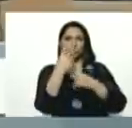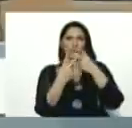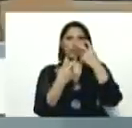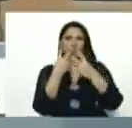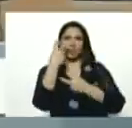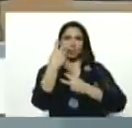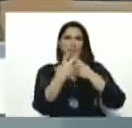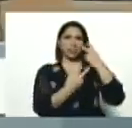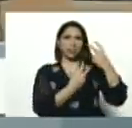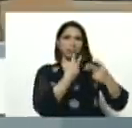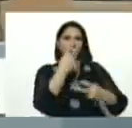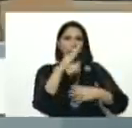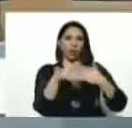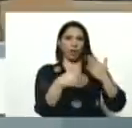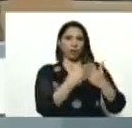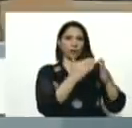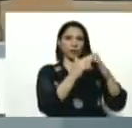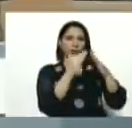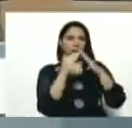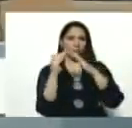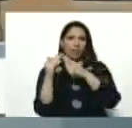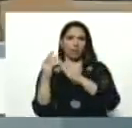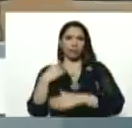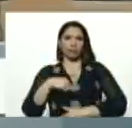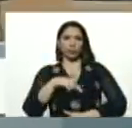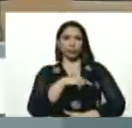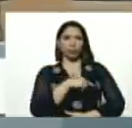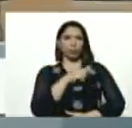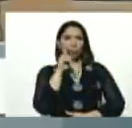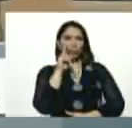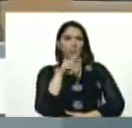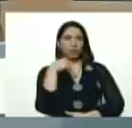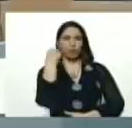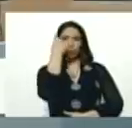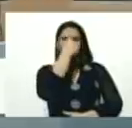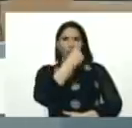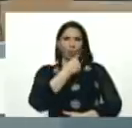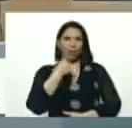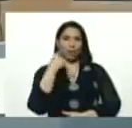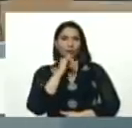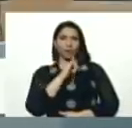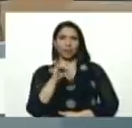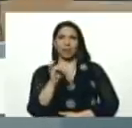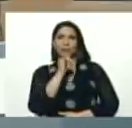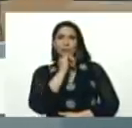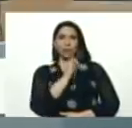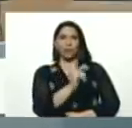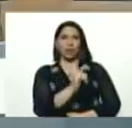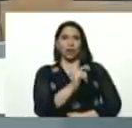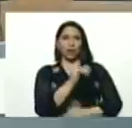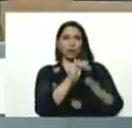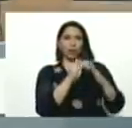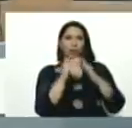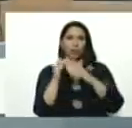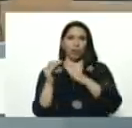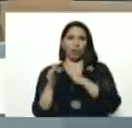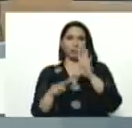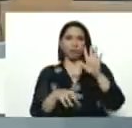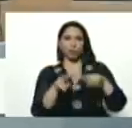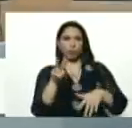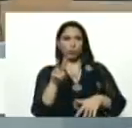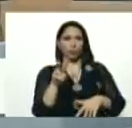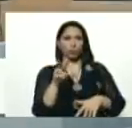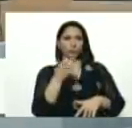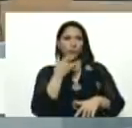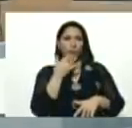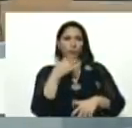a su casa, y los hemos visto la cara, y ha sido reportado, en la casa 12, de